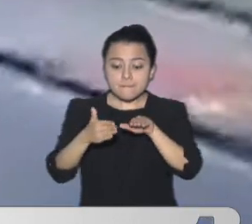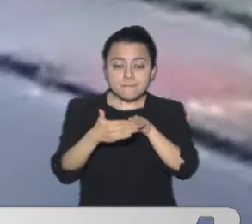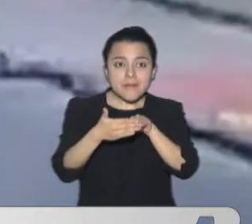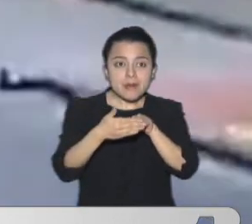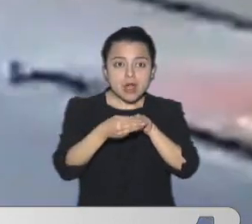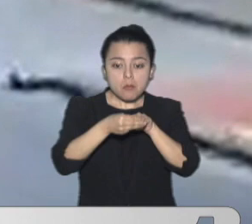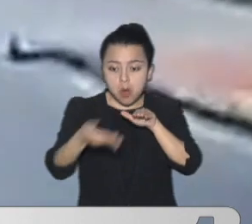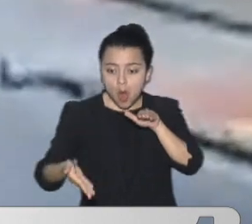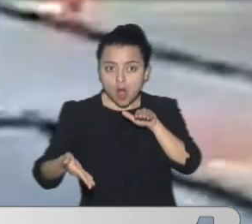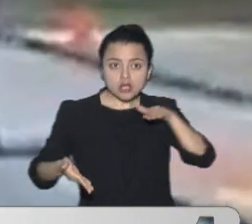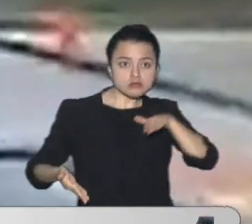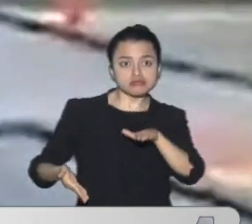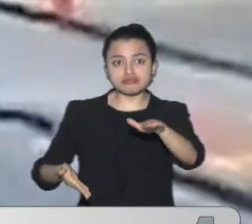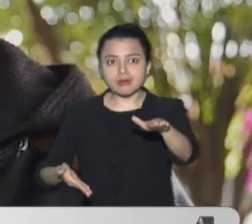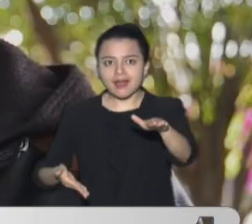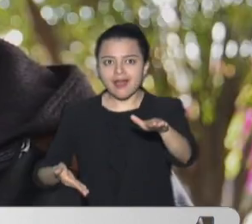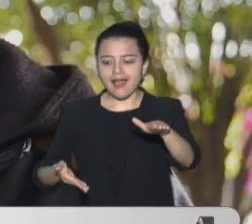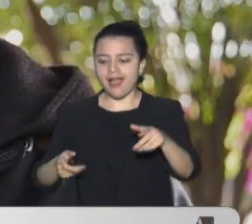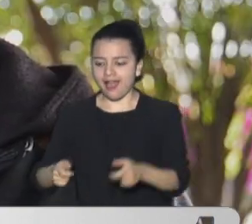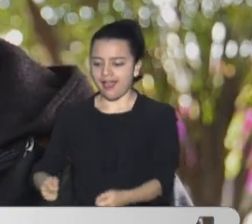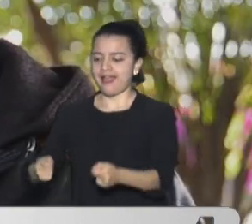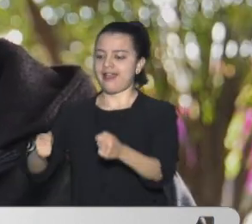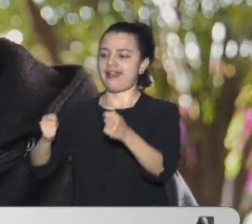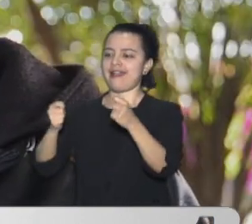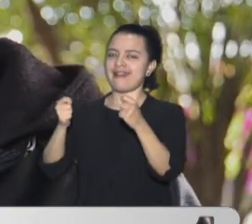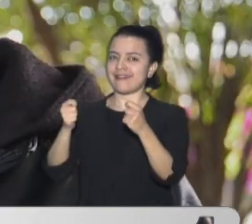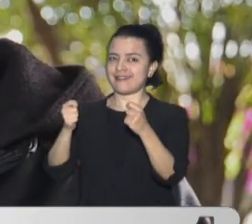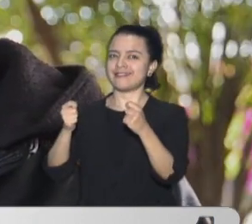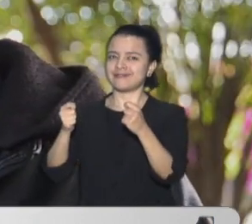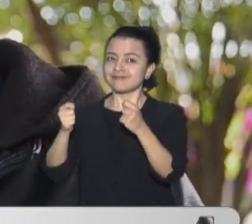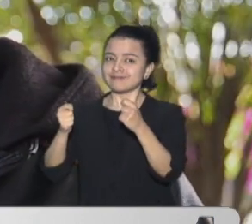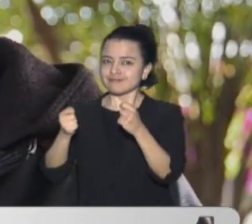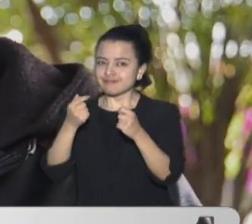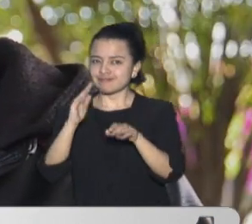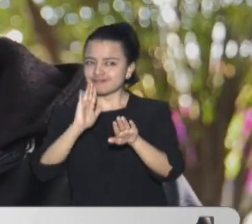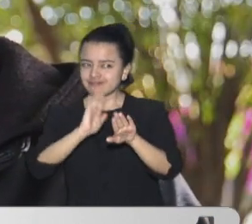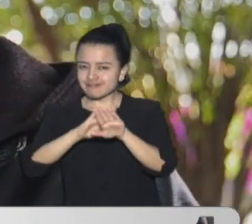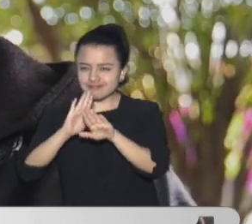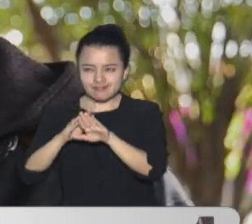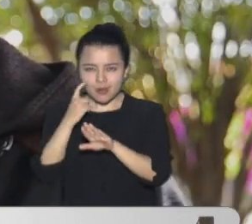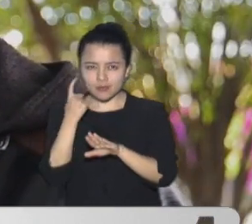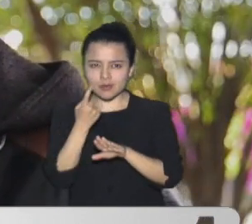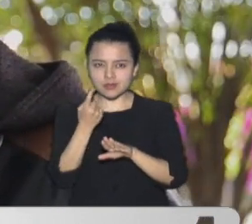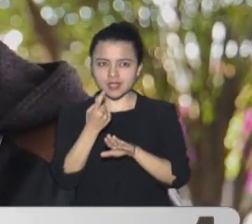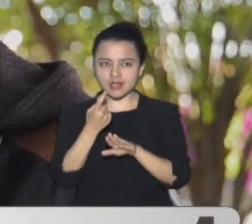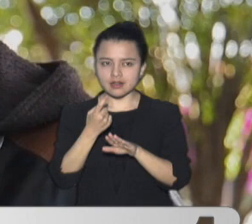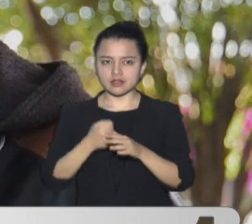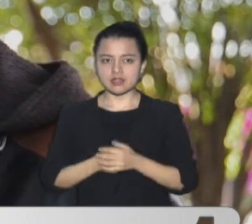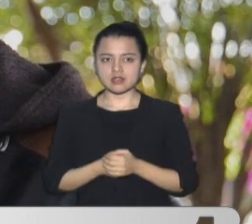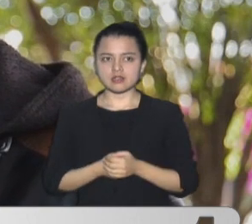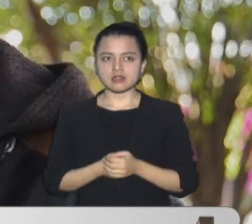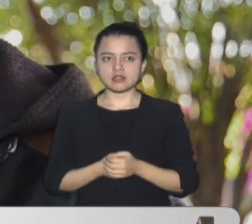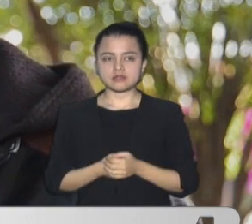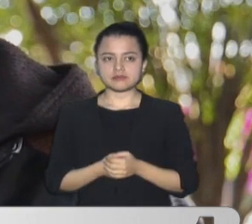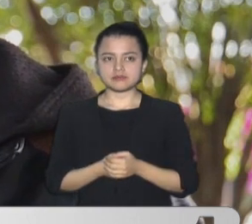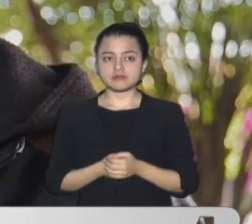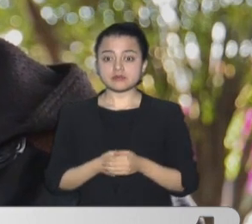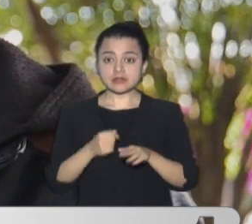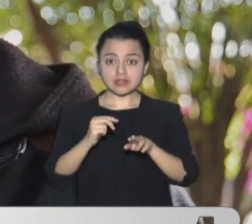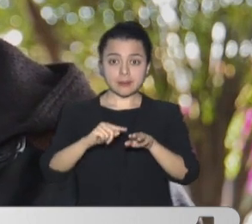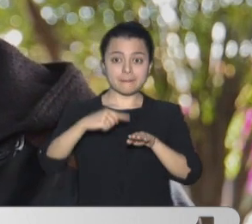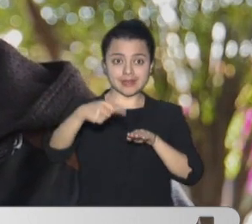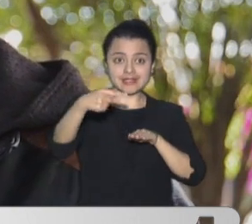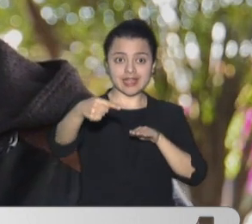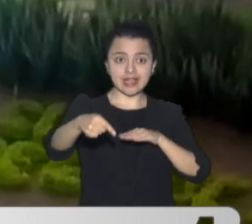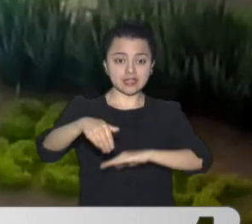Unas cuadras adelante El hombre en su fuga Unas 15 cuadras Más adelante Metió el carro En una cuadra